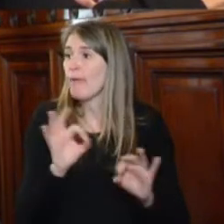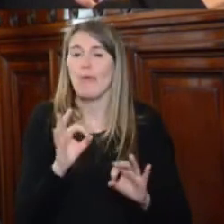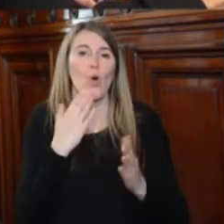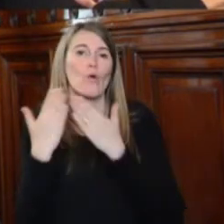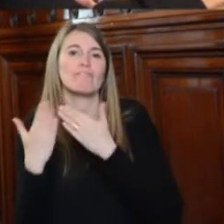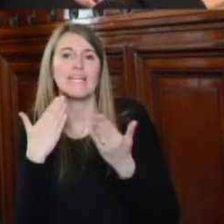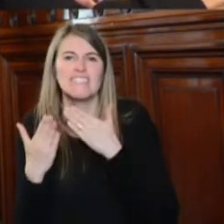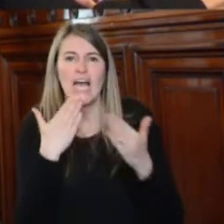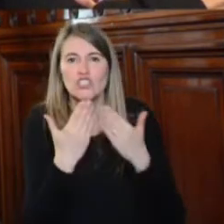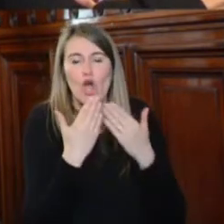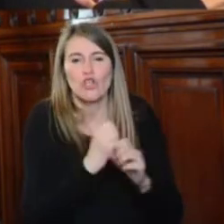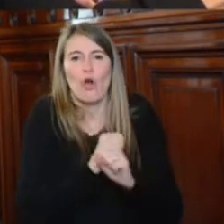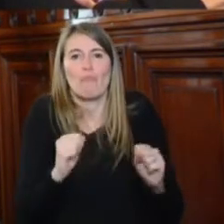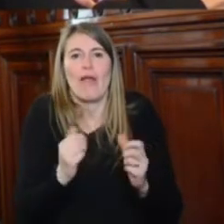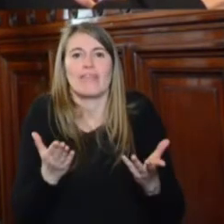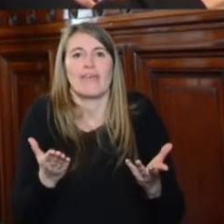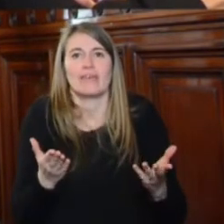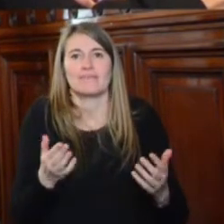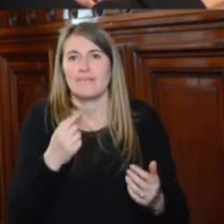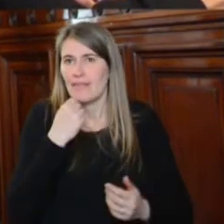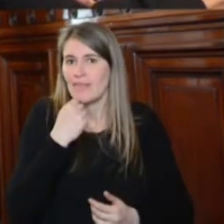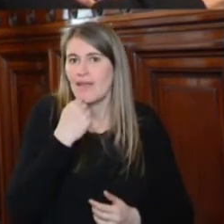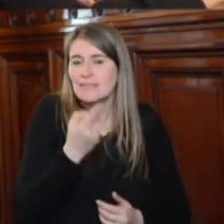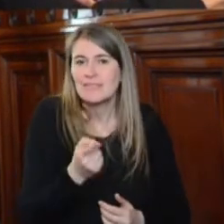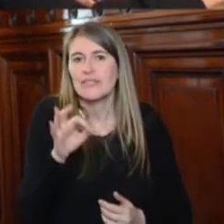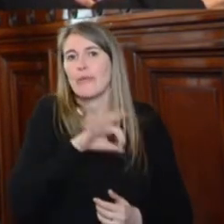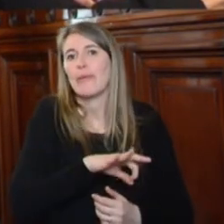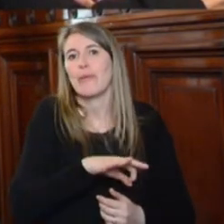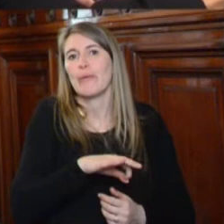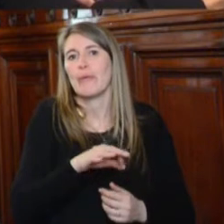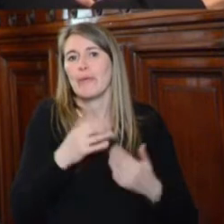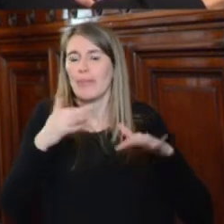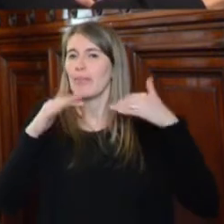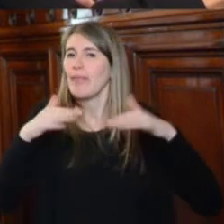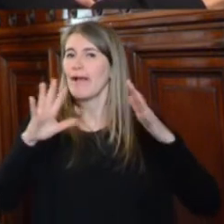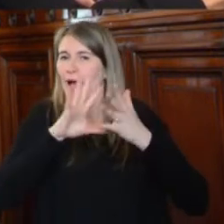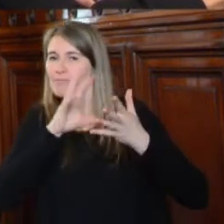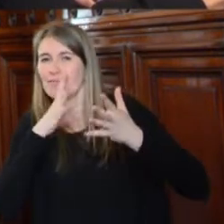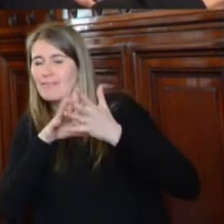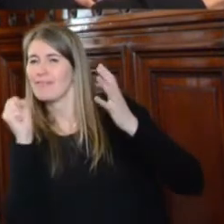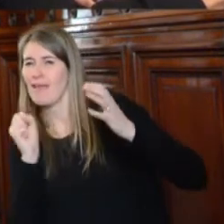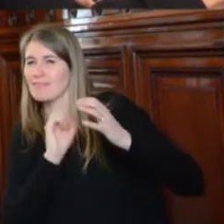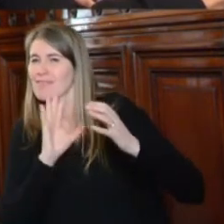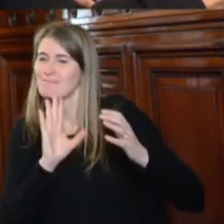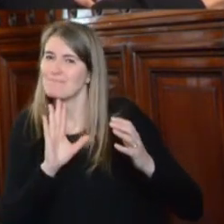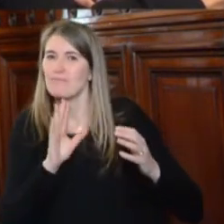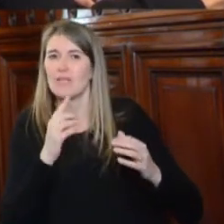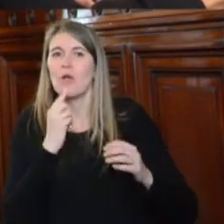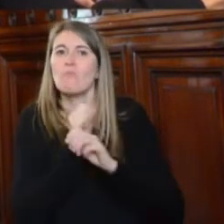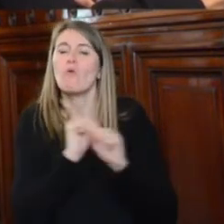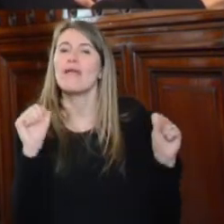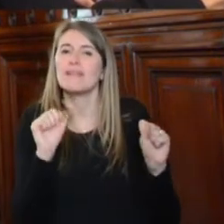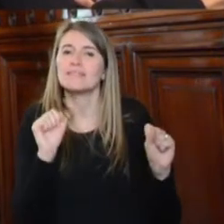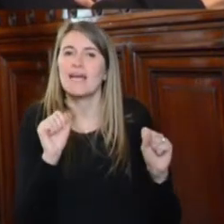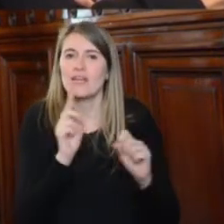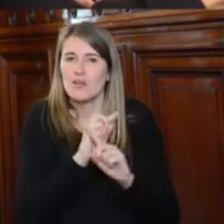significar o resignificar o dejar a interpretar que hay algún paralelismo posible en